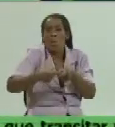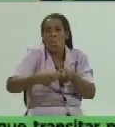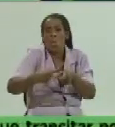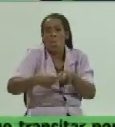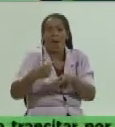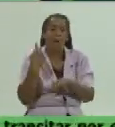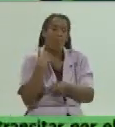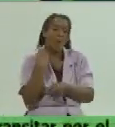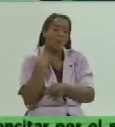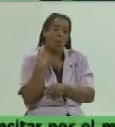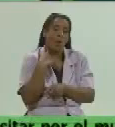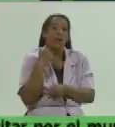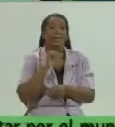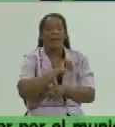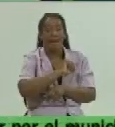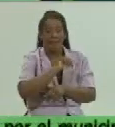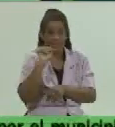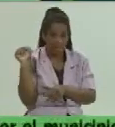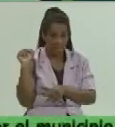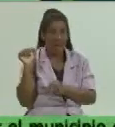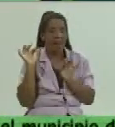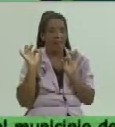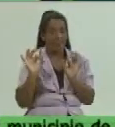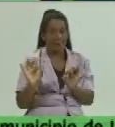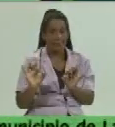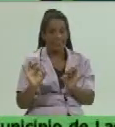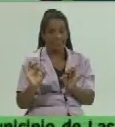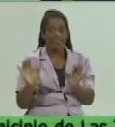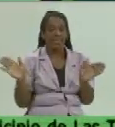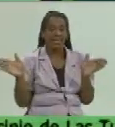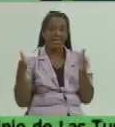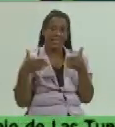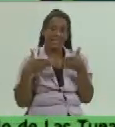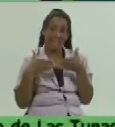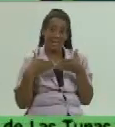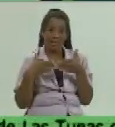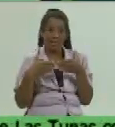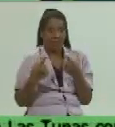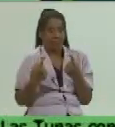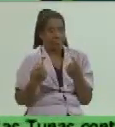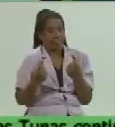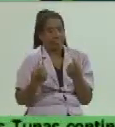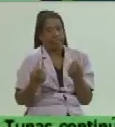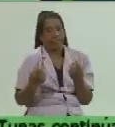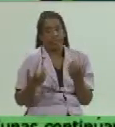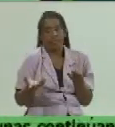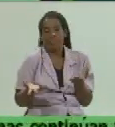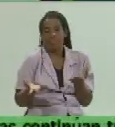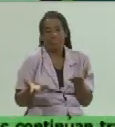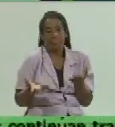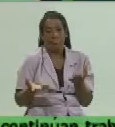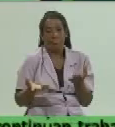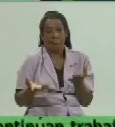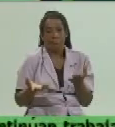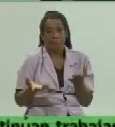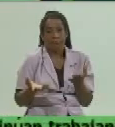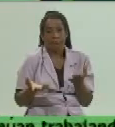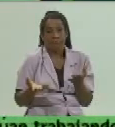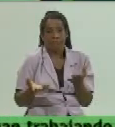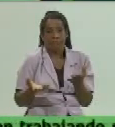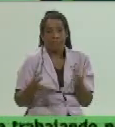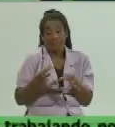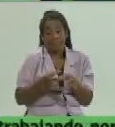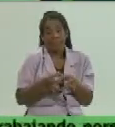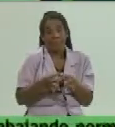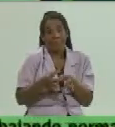garantizará el cierre ya de la necesidad de este de este renglón que